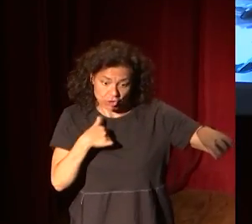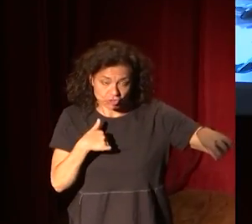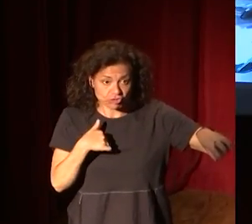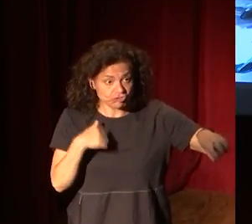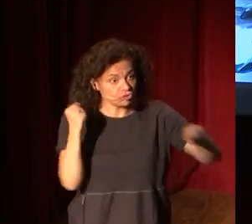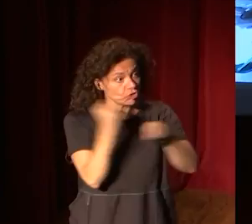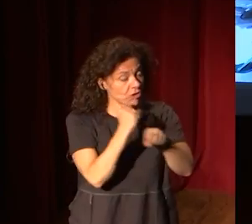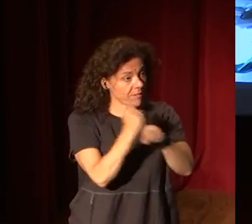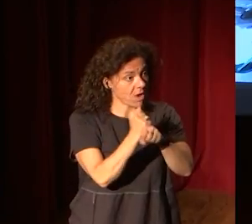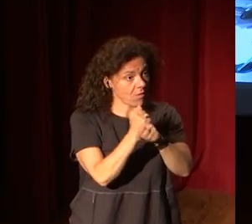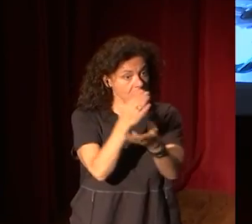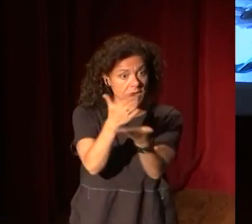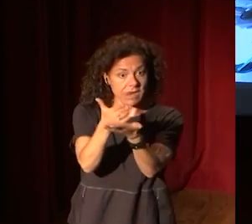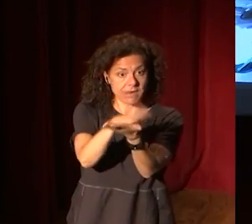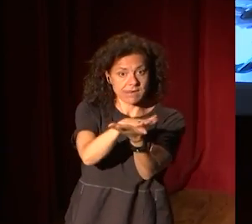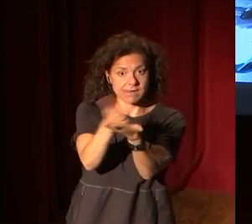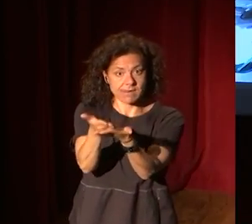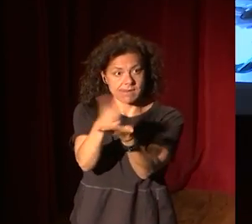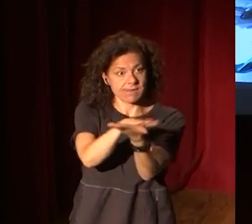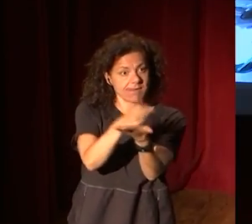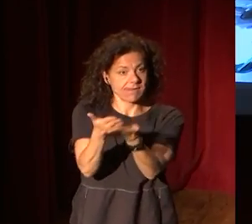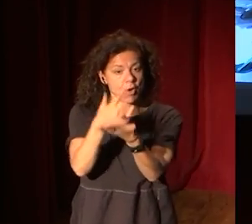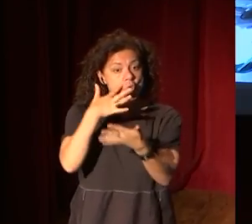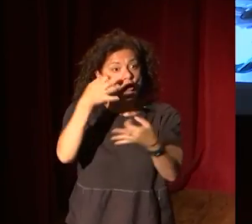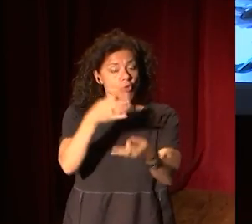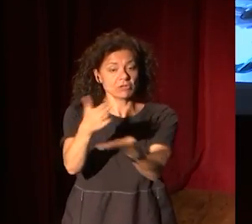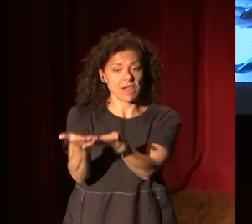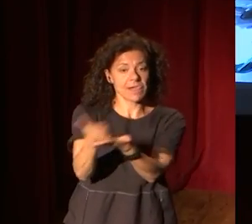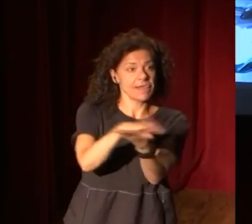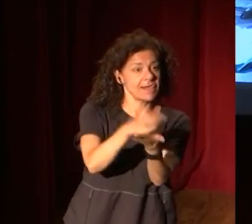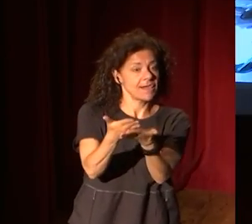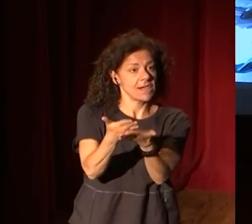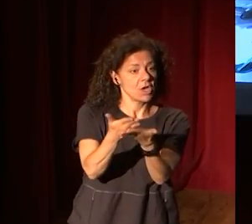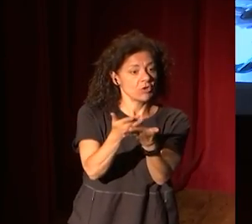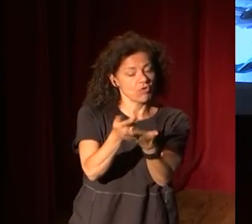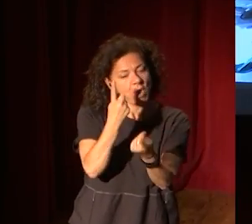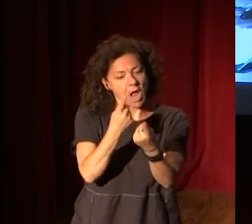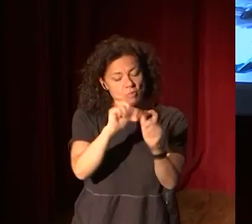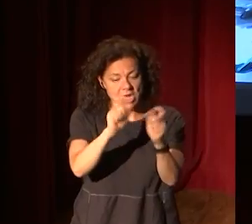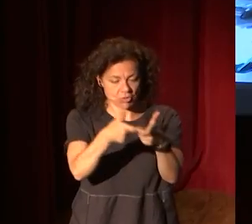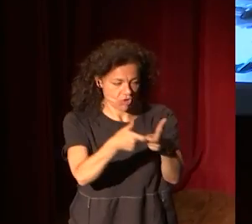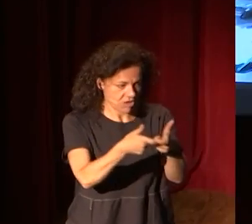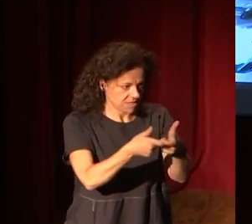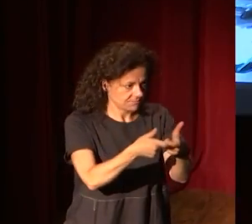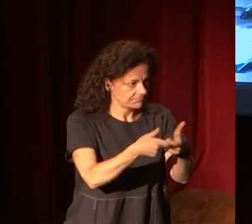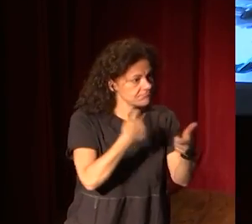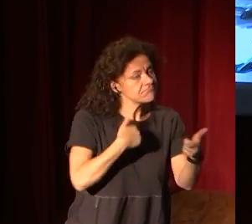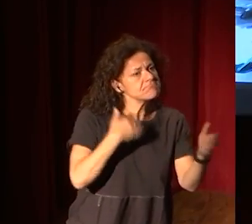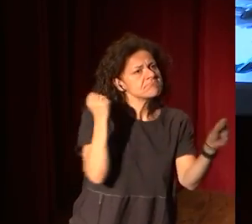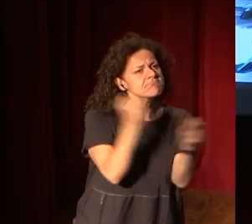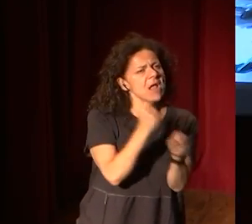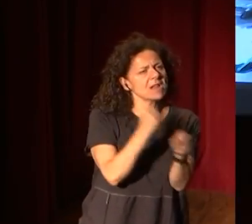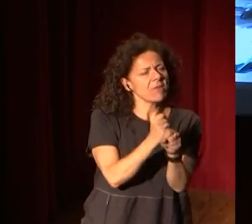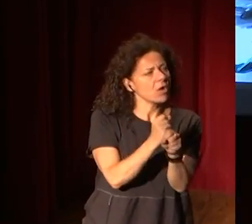medio, en ese medio, justo en ese medio. O sea, salgo de reuniones en las que mi trabajo